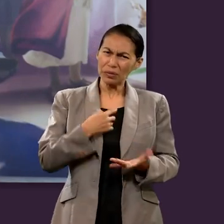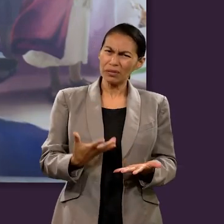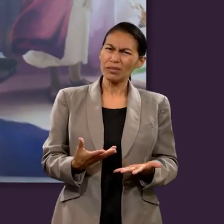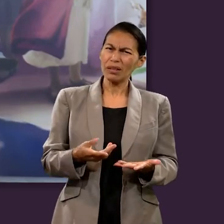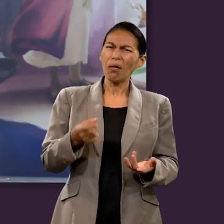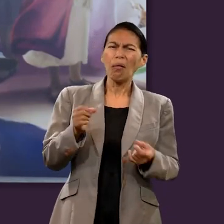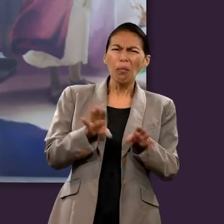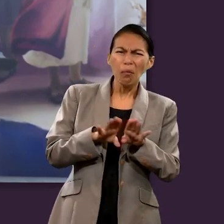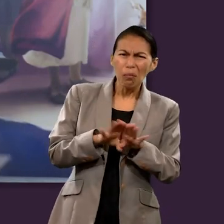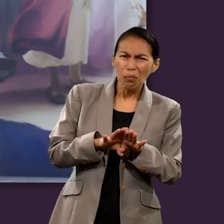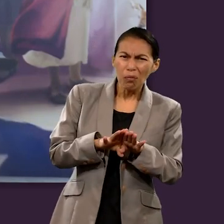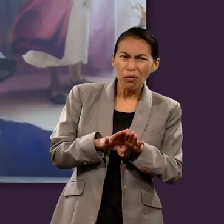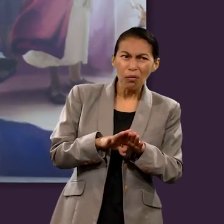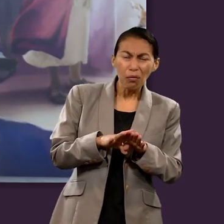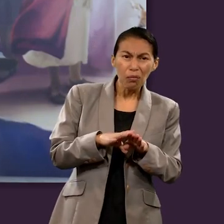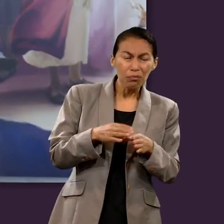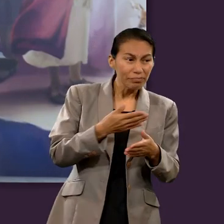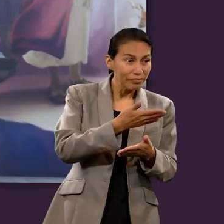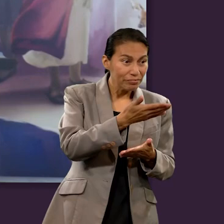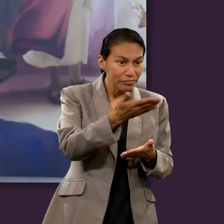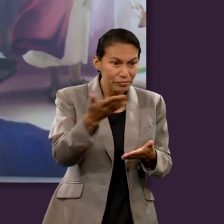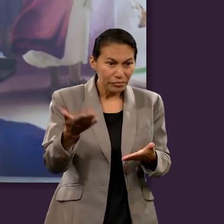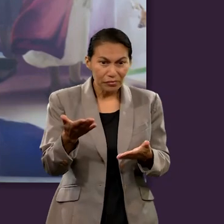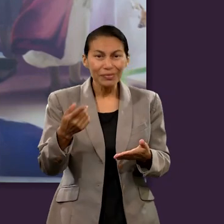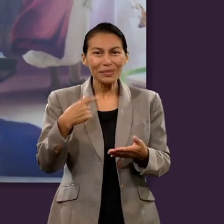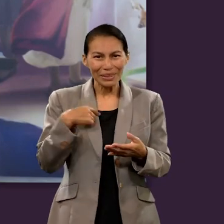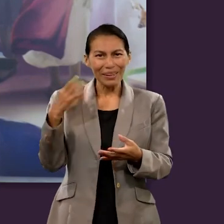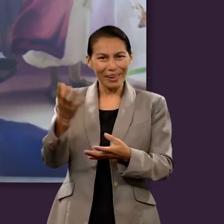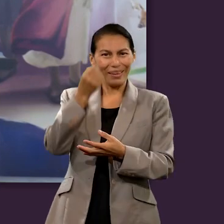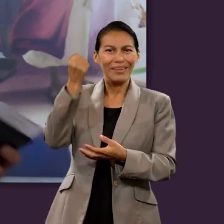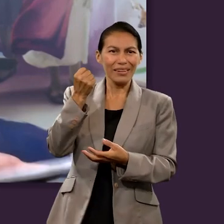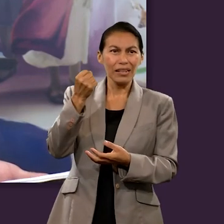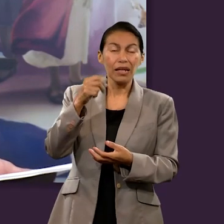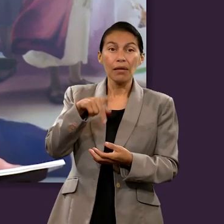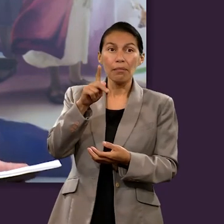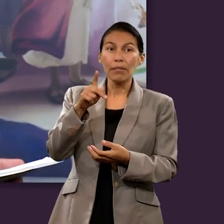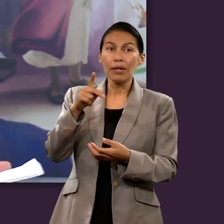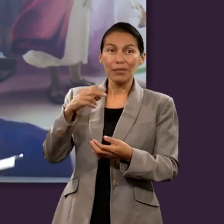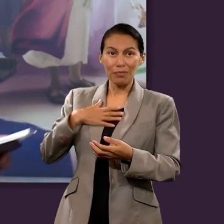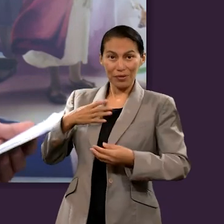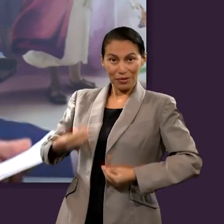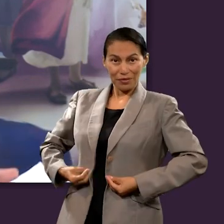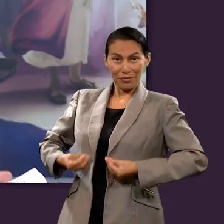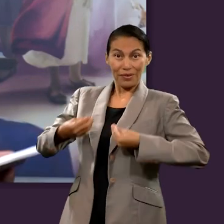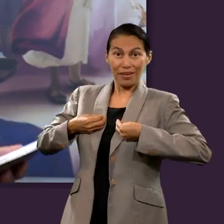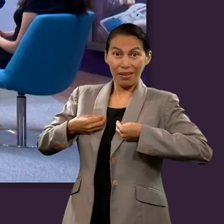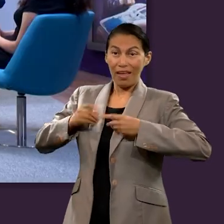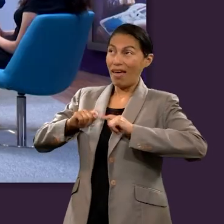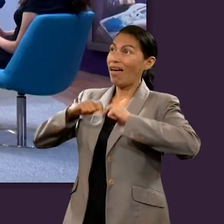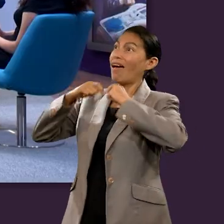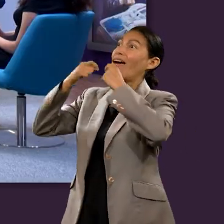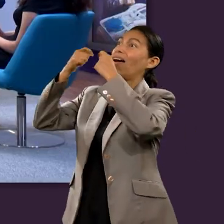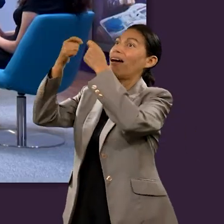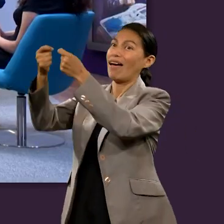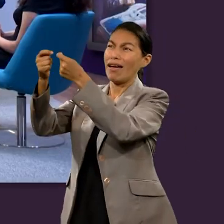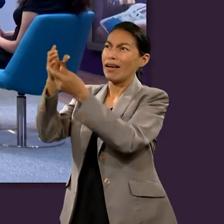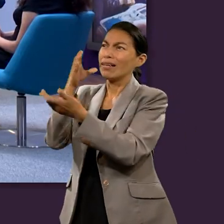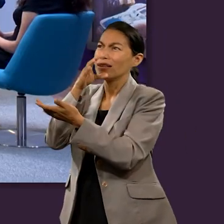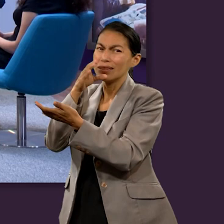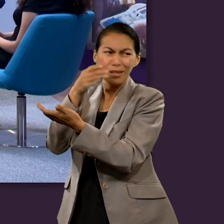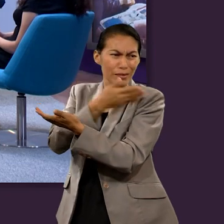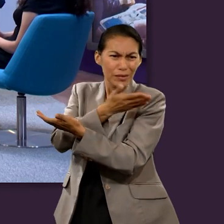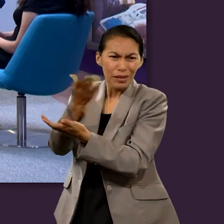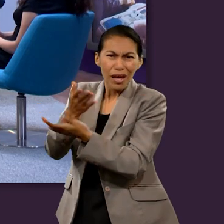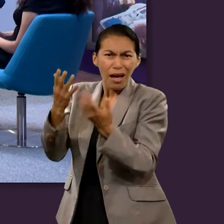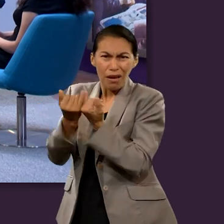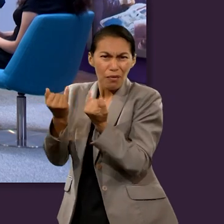satisfacerle a mí para satisfacerme a mí mismo desde la perspectiva del mundo podría ser que he ganado pero si